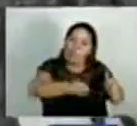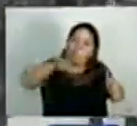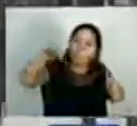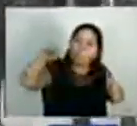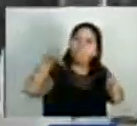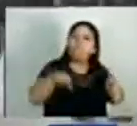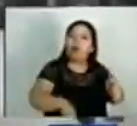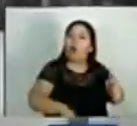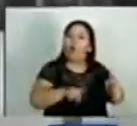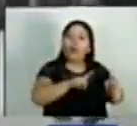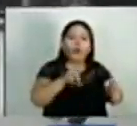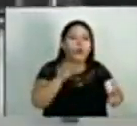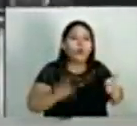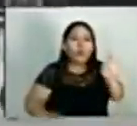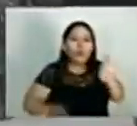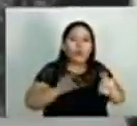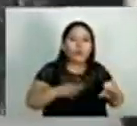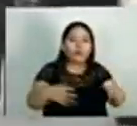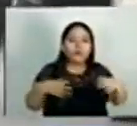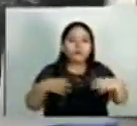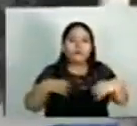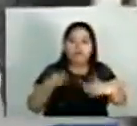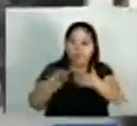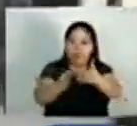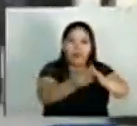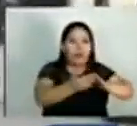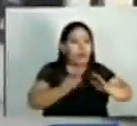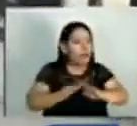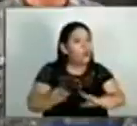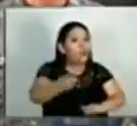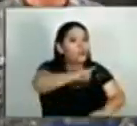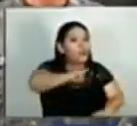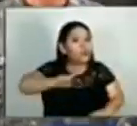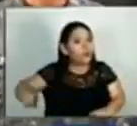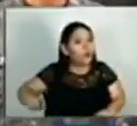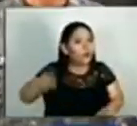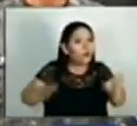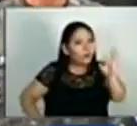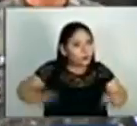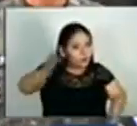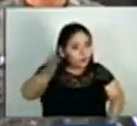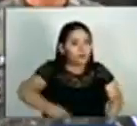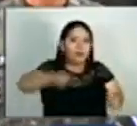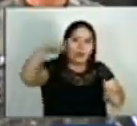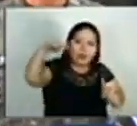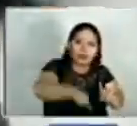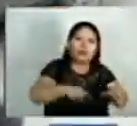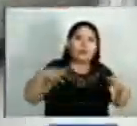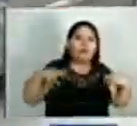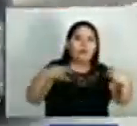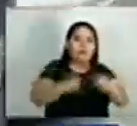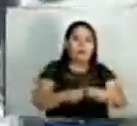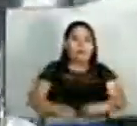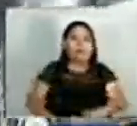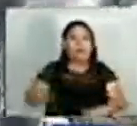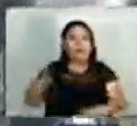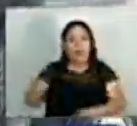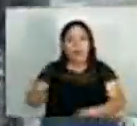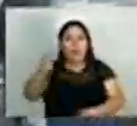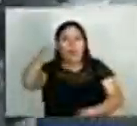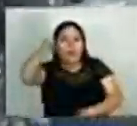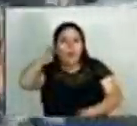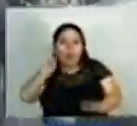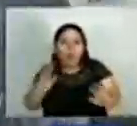no merecen vivir en nuestras comunidades, no merecen vivir en nuestra sociedad. El actuar de Lazo